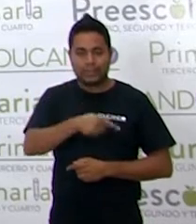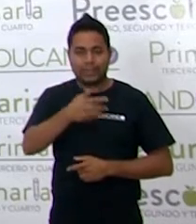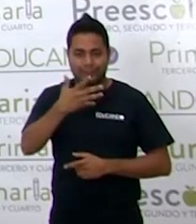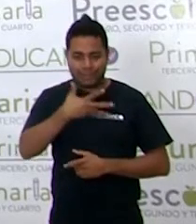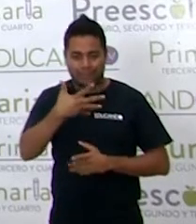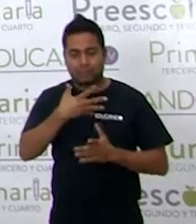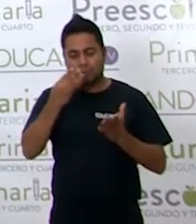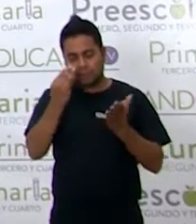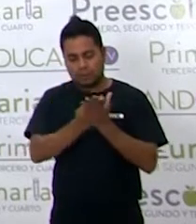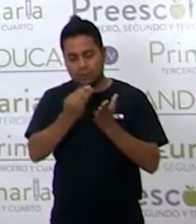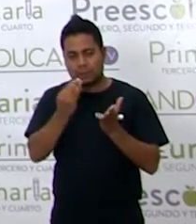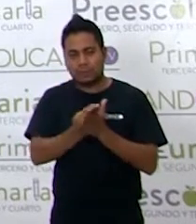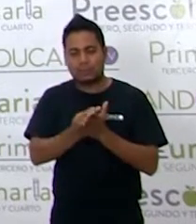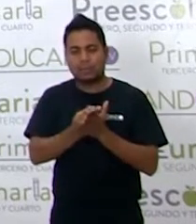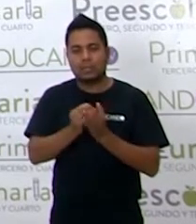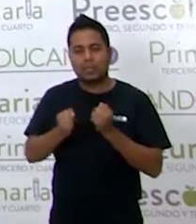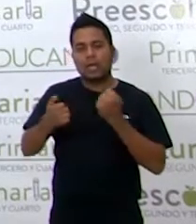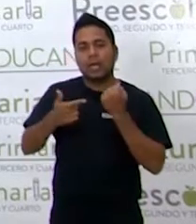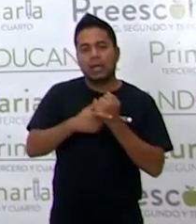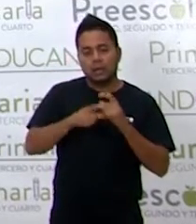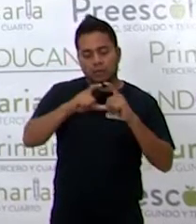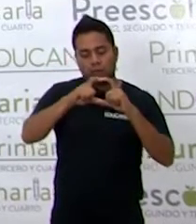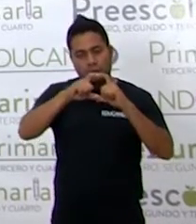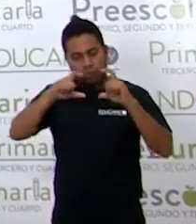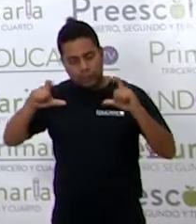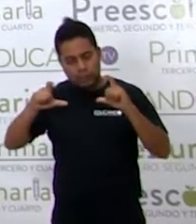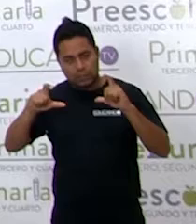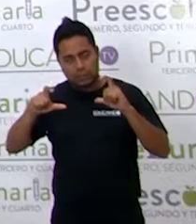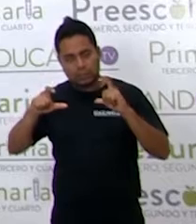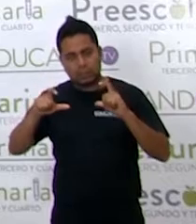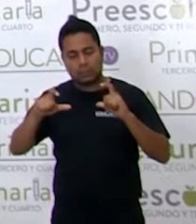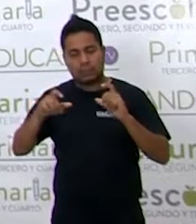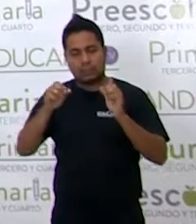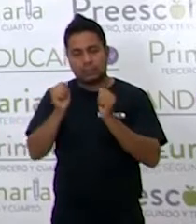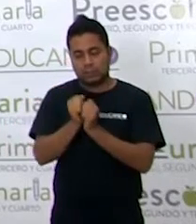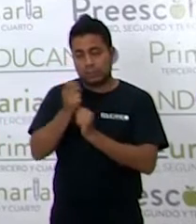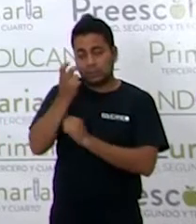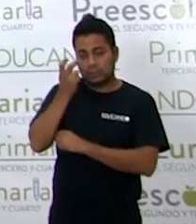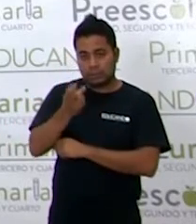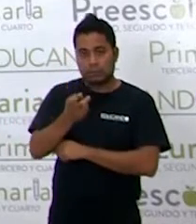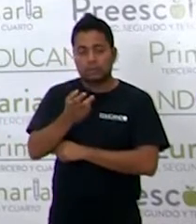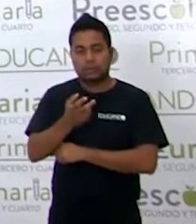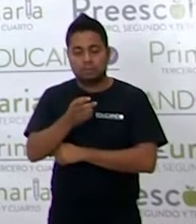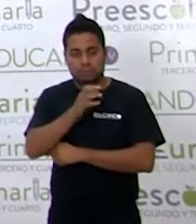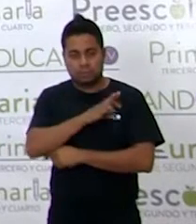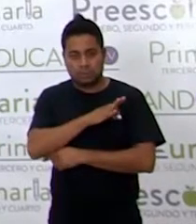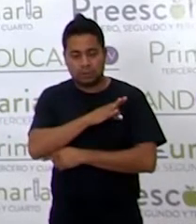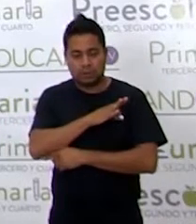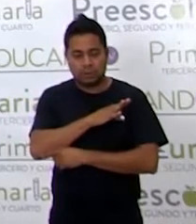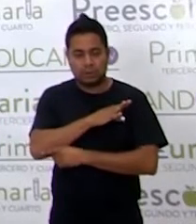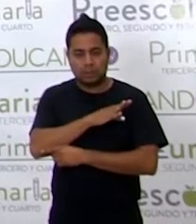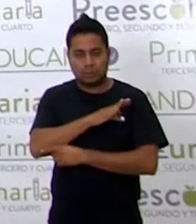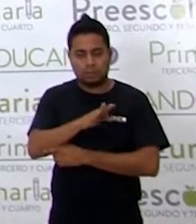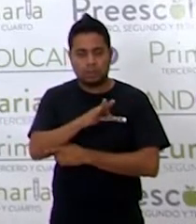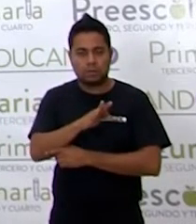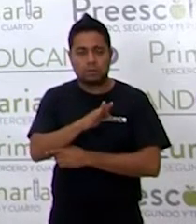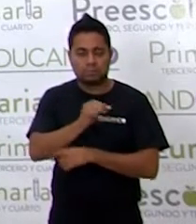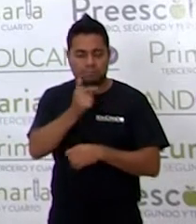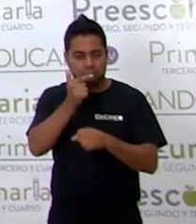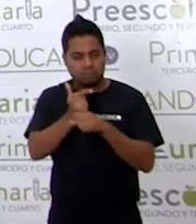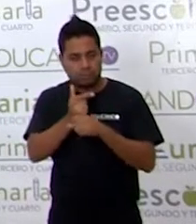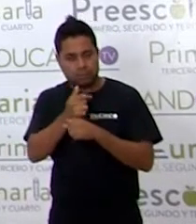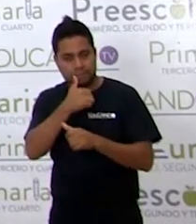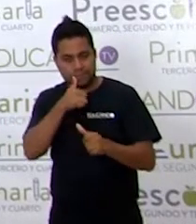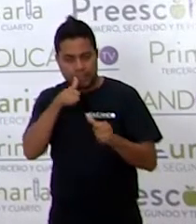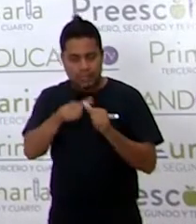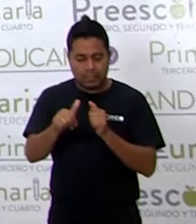Algunas fichas Con las cuales Tenemos Que ubicar La